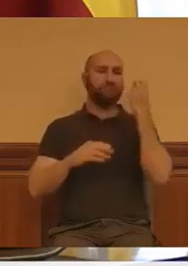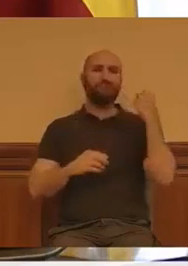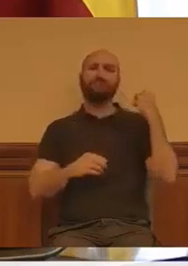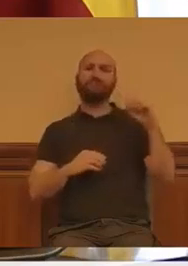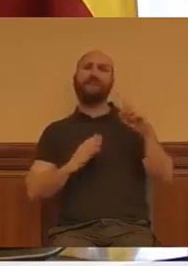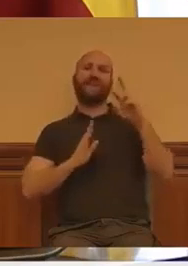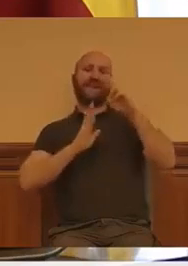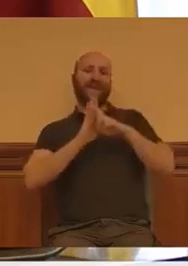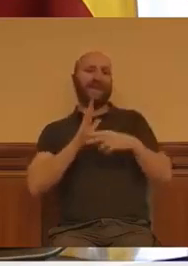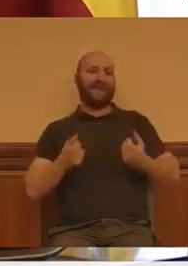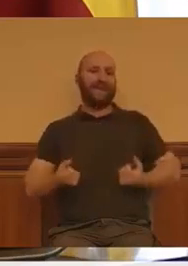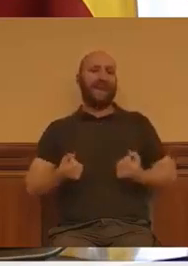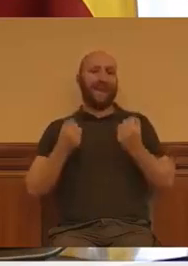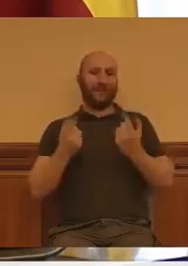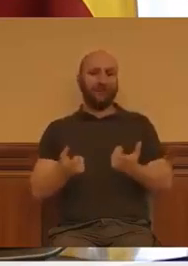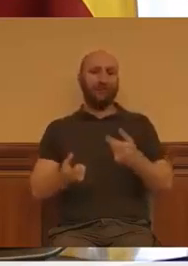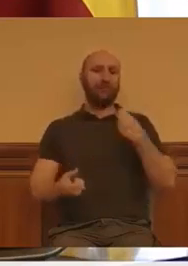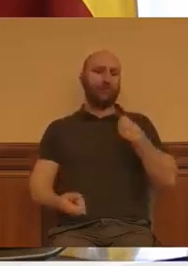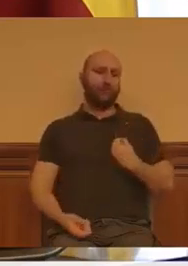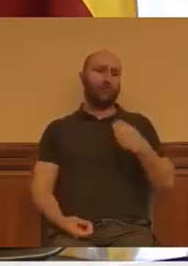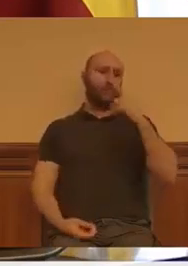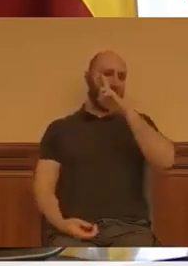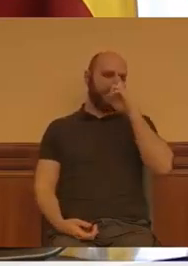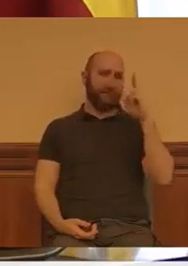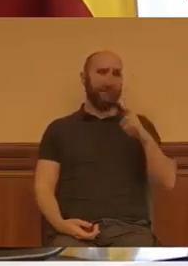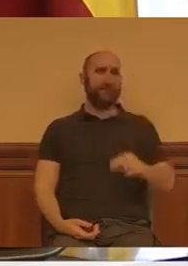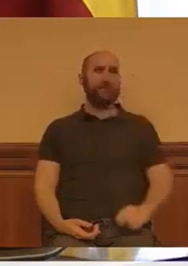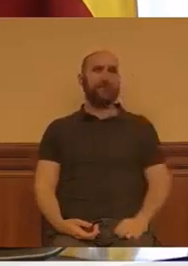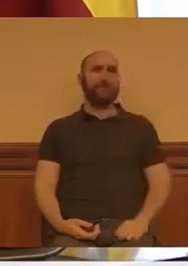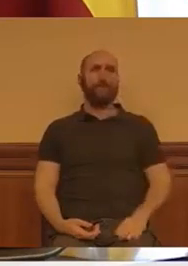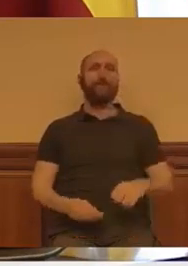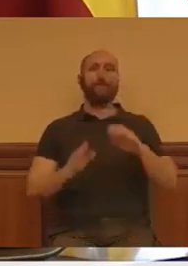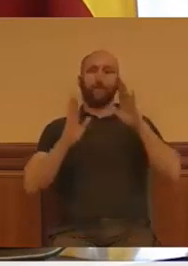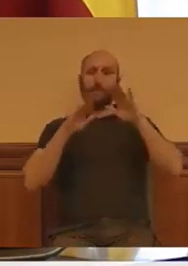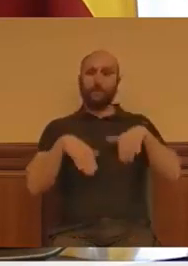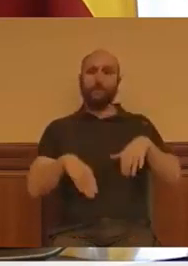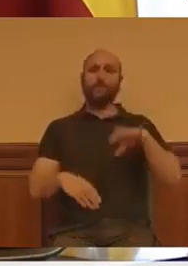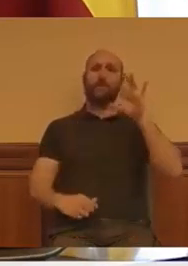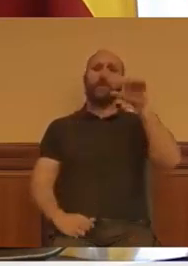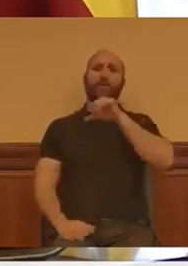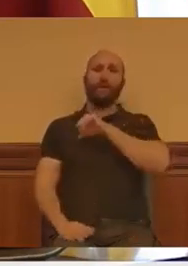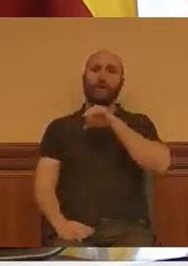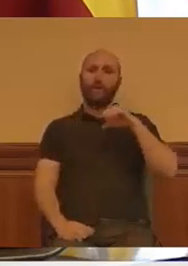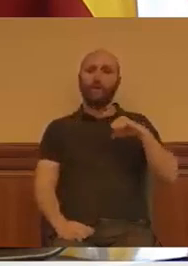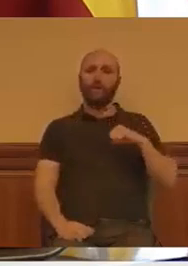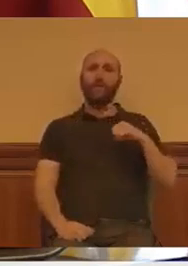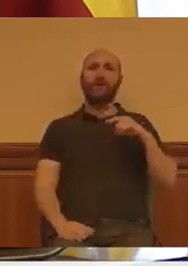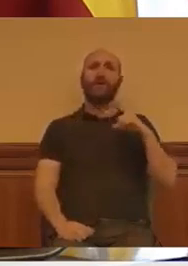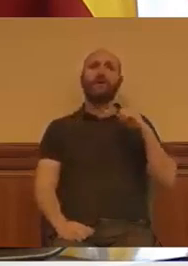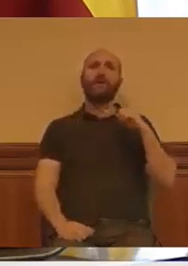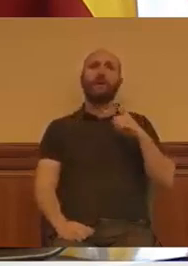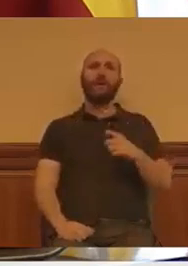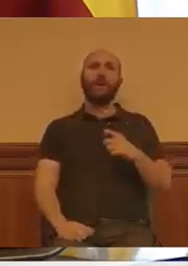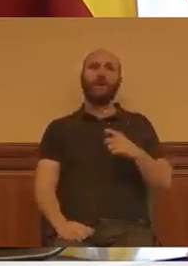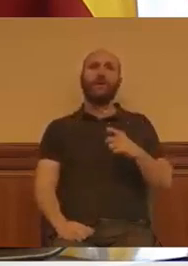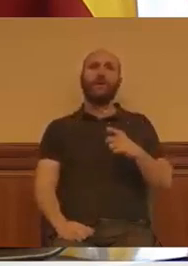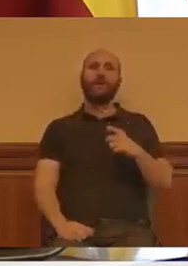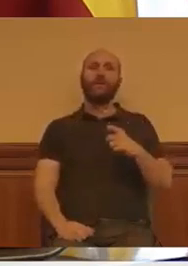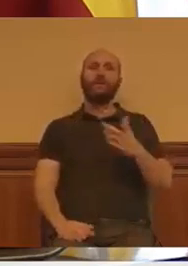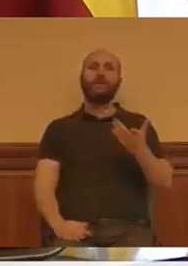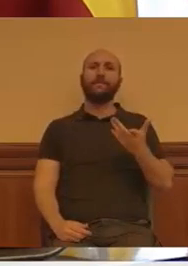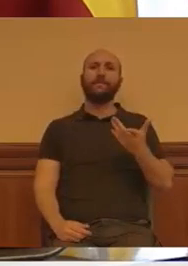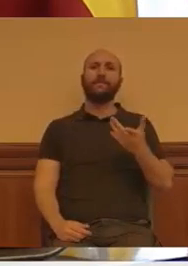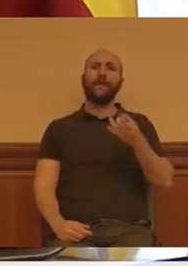de gasto, Madrid. Y, por último, ¿qué comunidad autónoma es la que más ha incrementado el